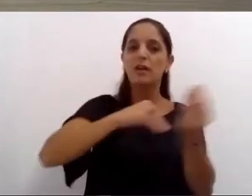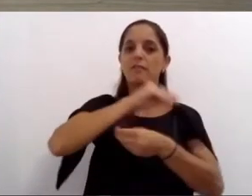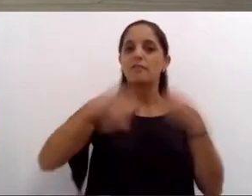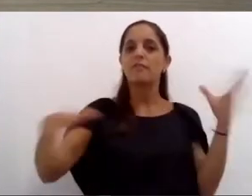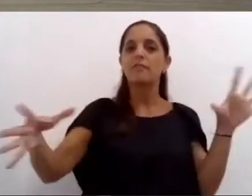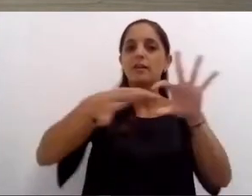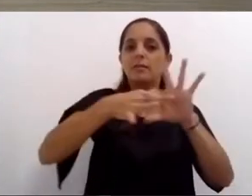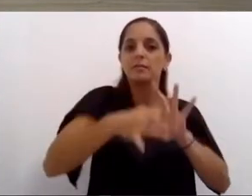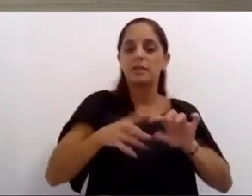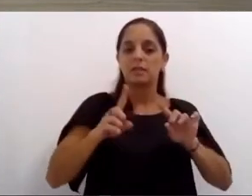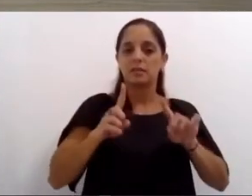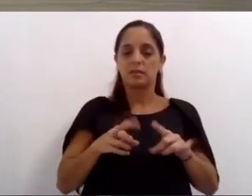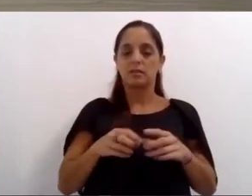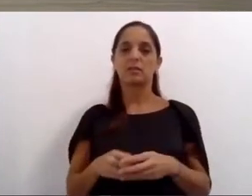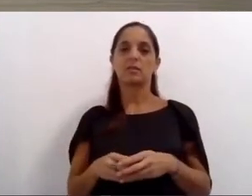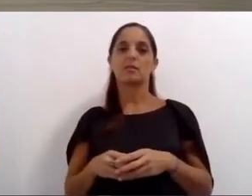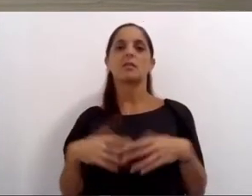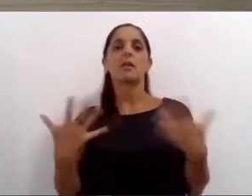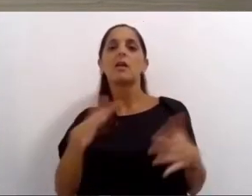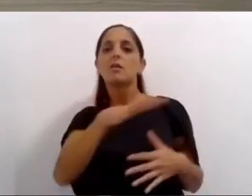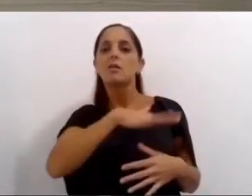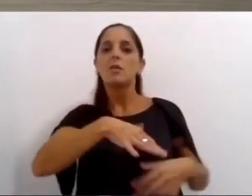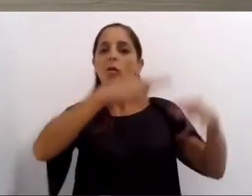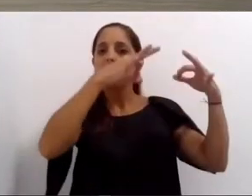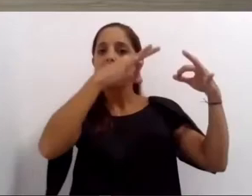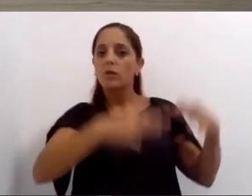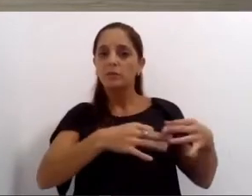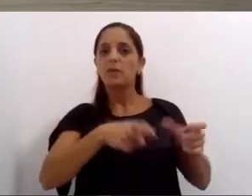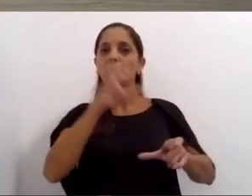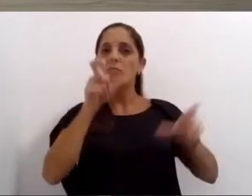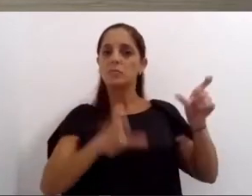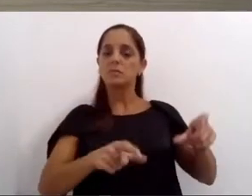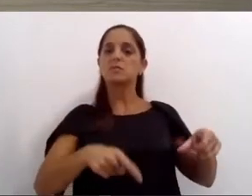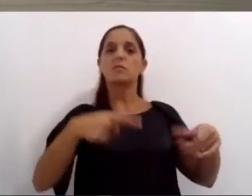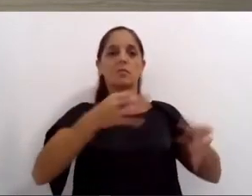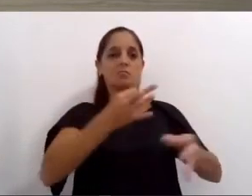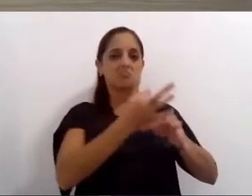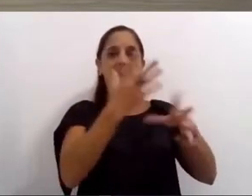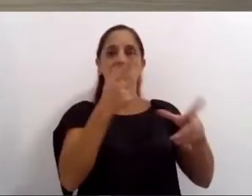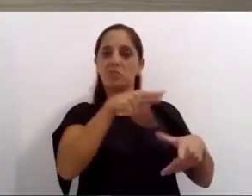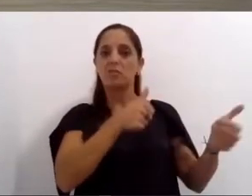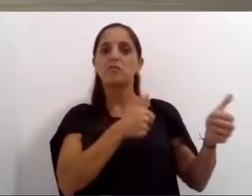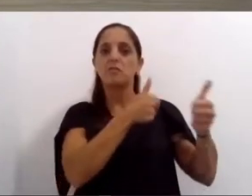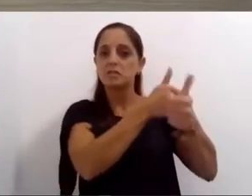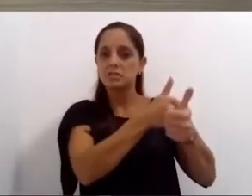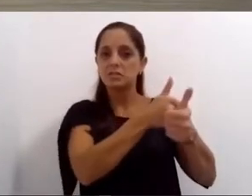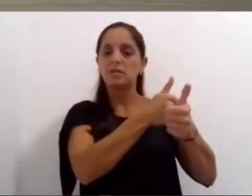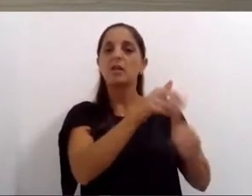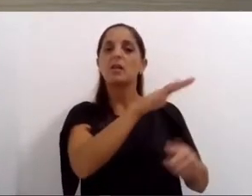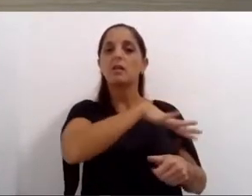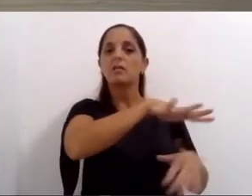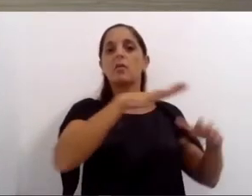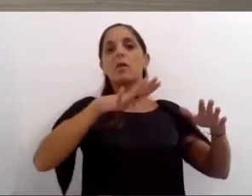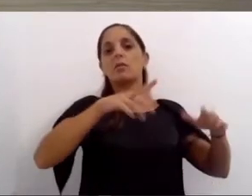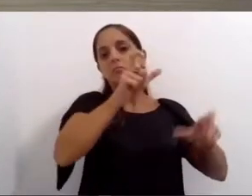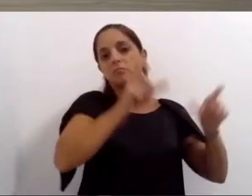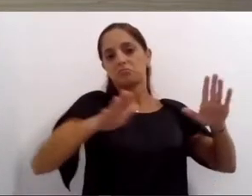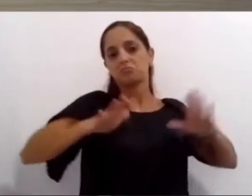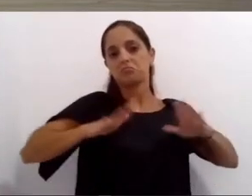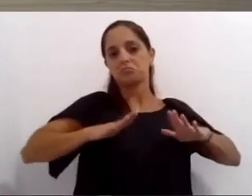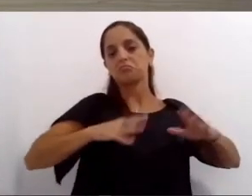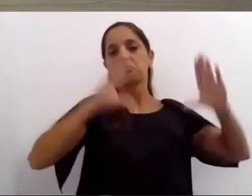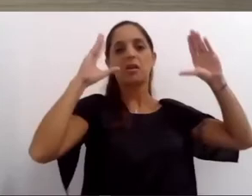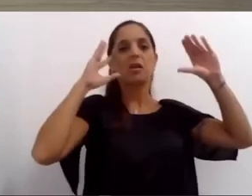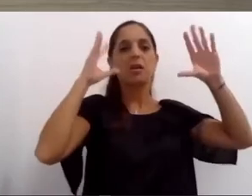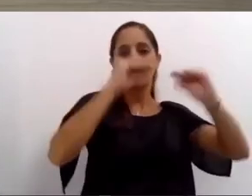educativo con infraestructura acorde contención profesional y capacitaciones tanto para el atleta como para su entorno con